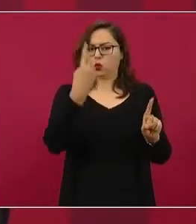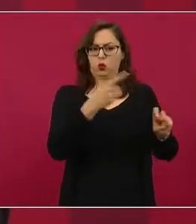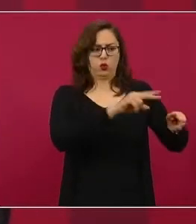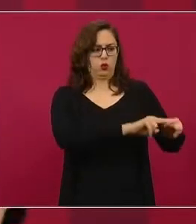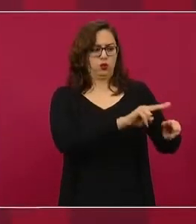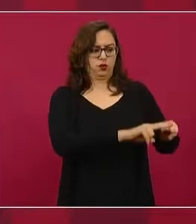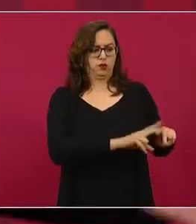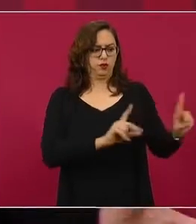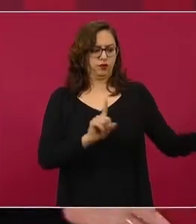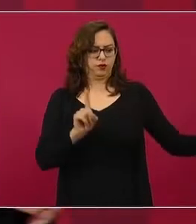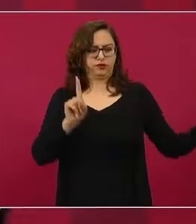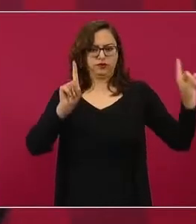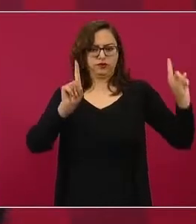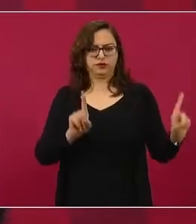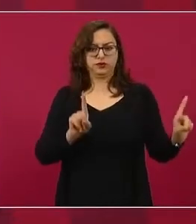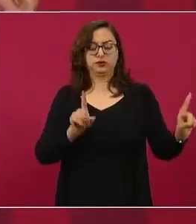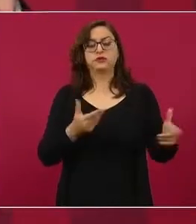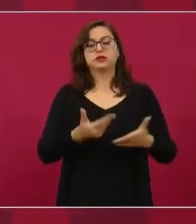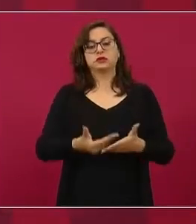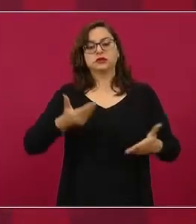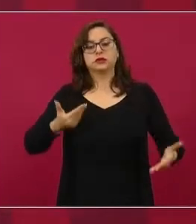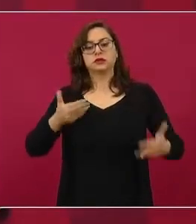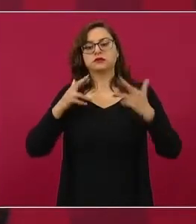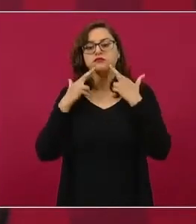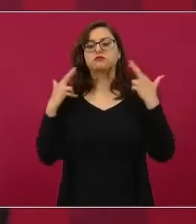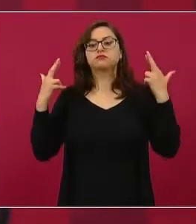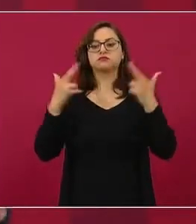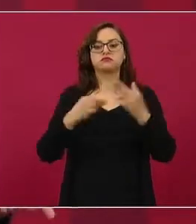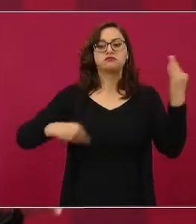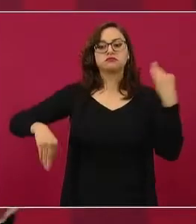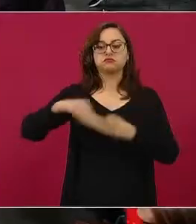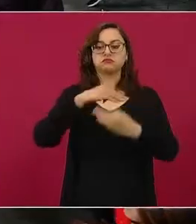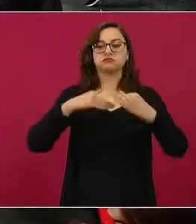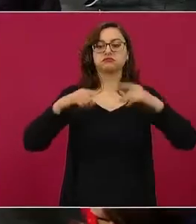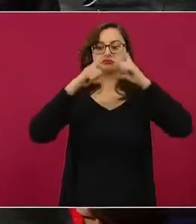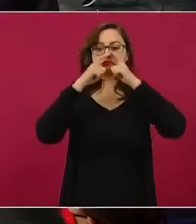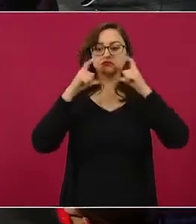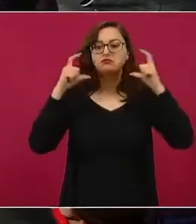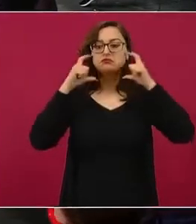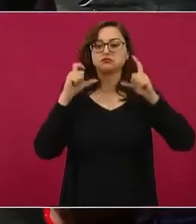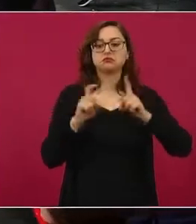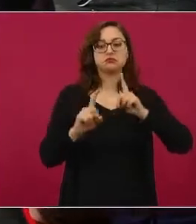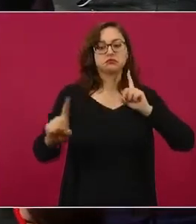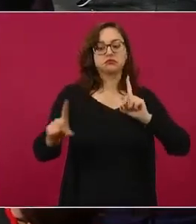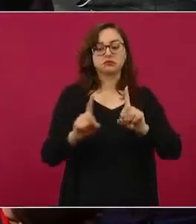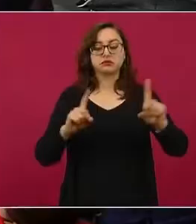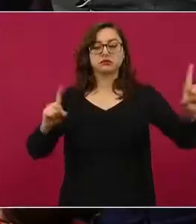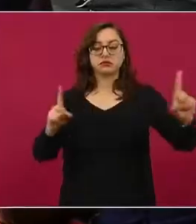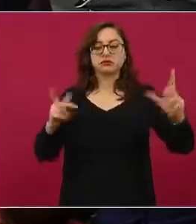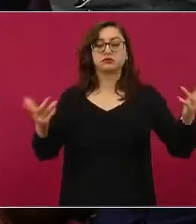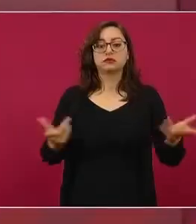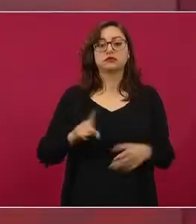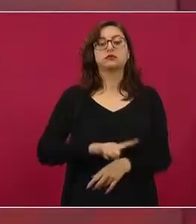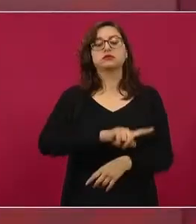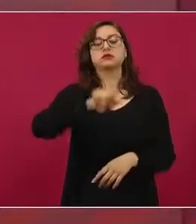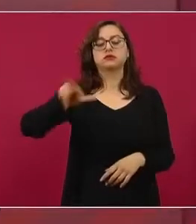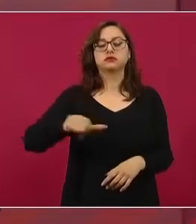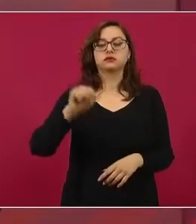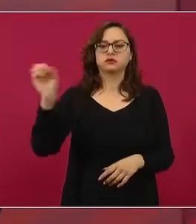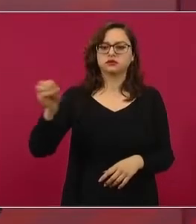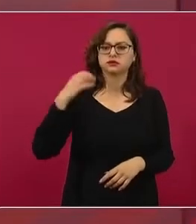acompañó en gabinete. la reunión previa hubo uso de cubrebocas a la distancia y al término de la